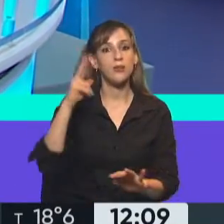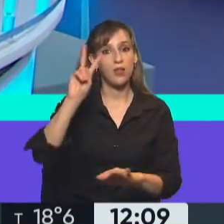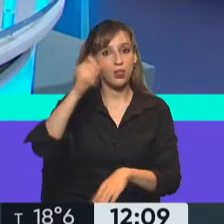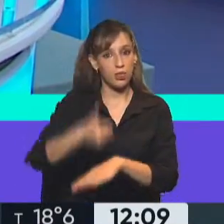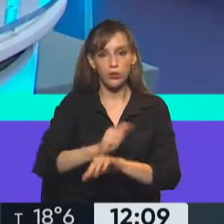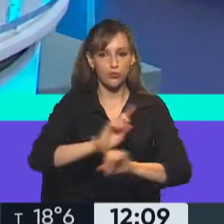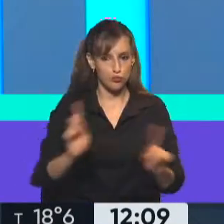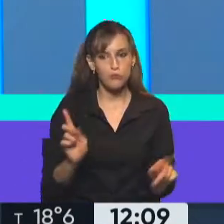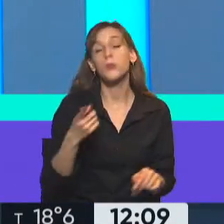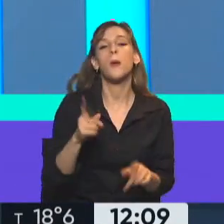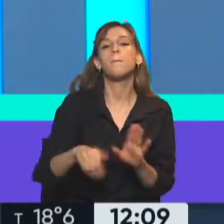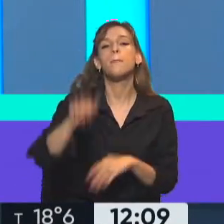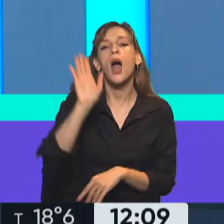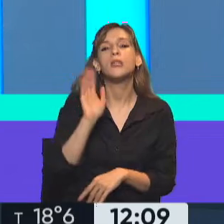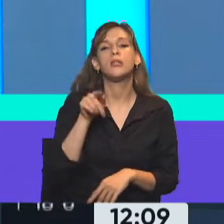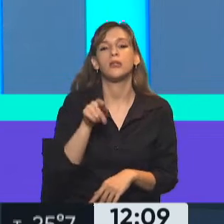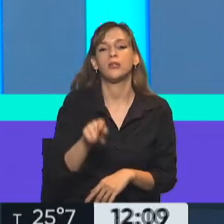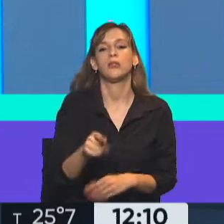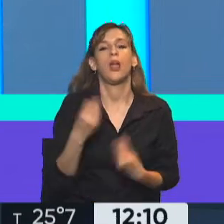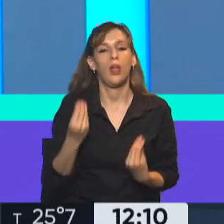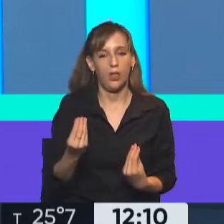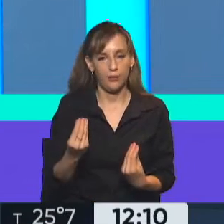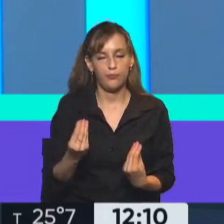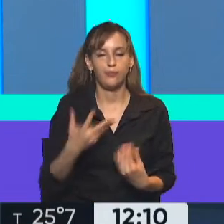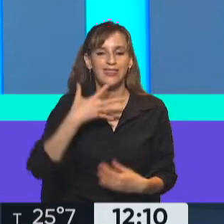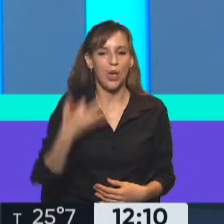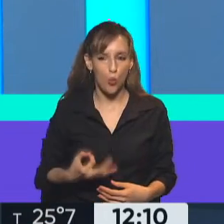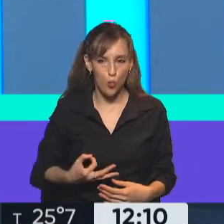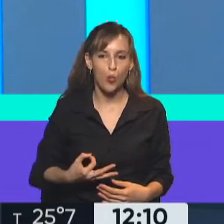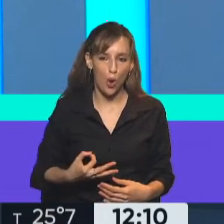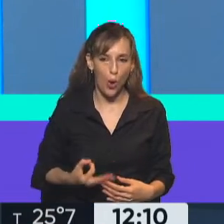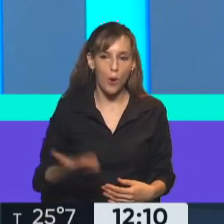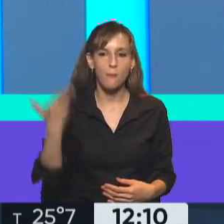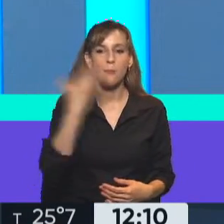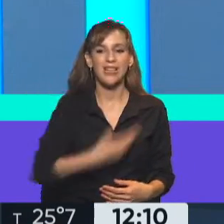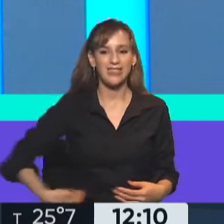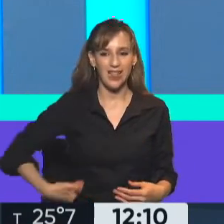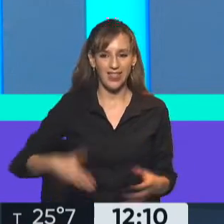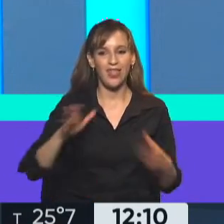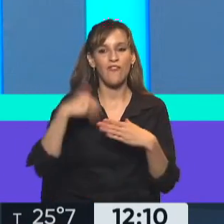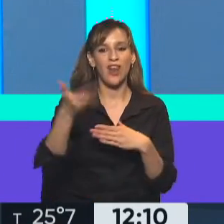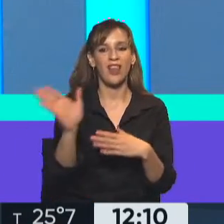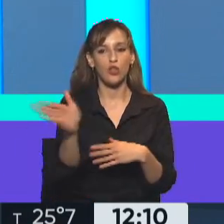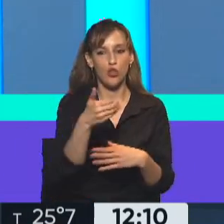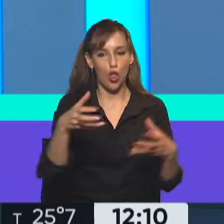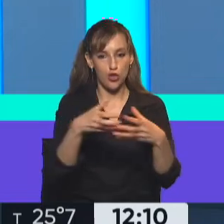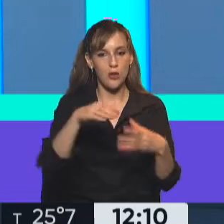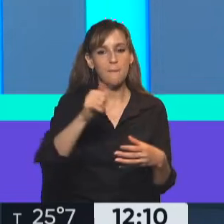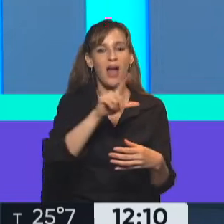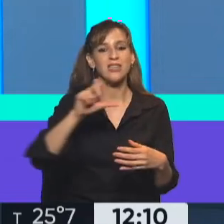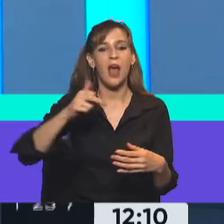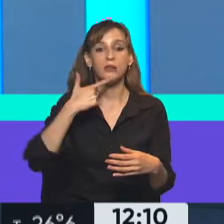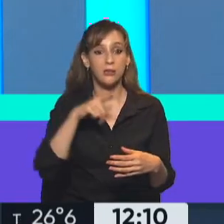respaldo político, como autoridad política, el presidente del bloque del Frente de Todos, José Mayanz, podría llegar a estar